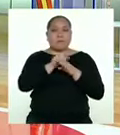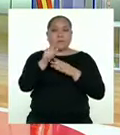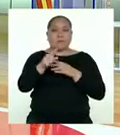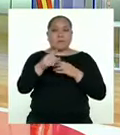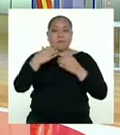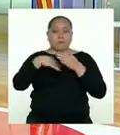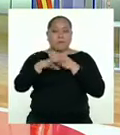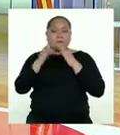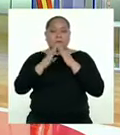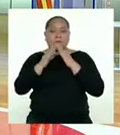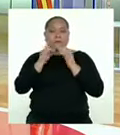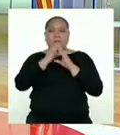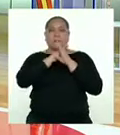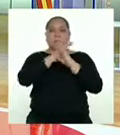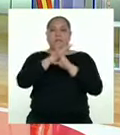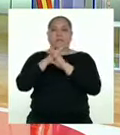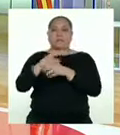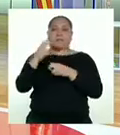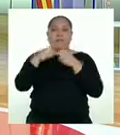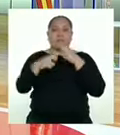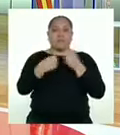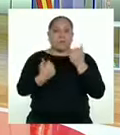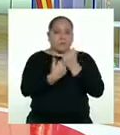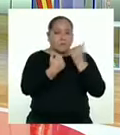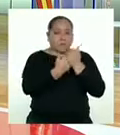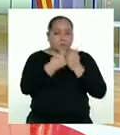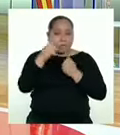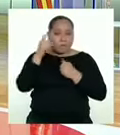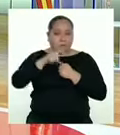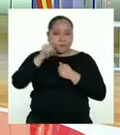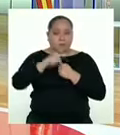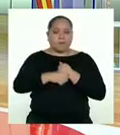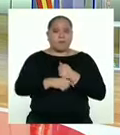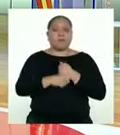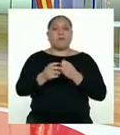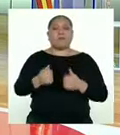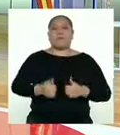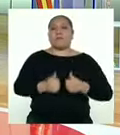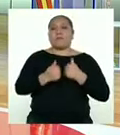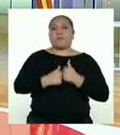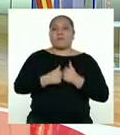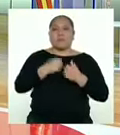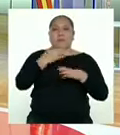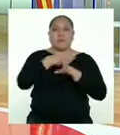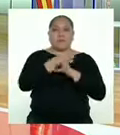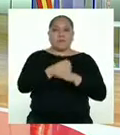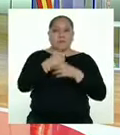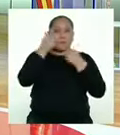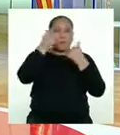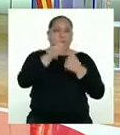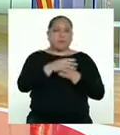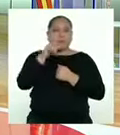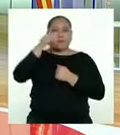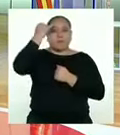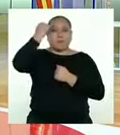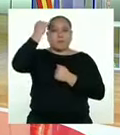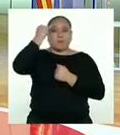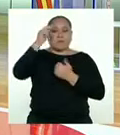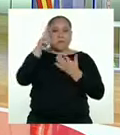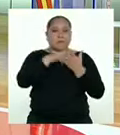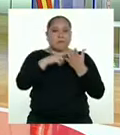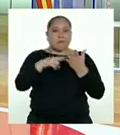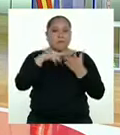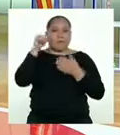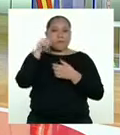conflictos. Apoyarnos cuando lo necesitamos y convivir de manera más armoniosa. Esa sido la intención de leer